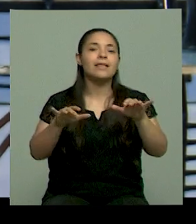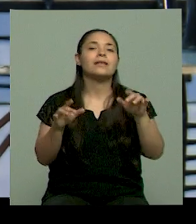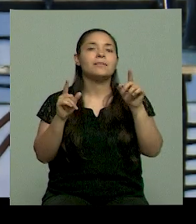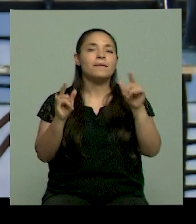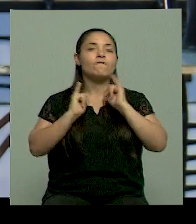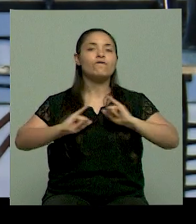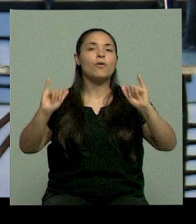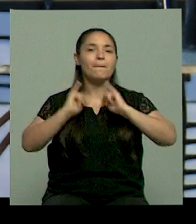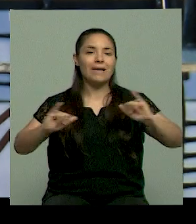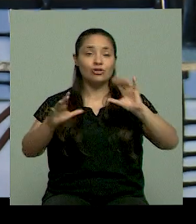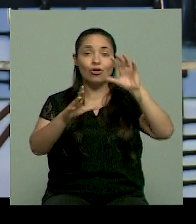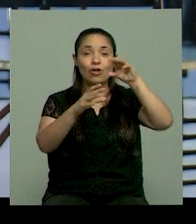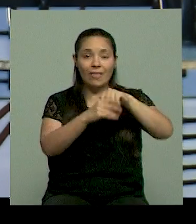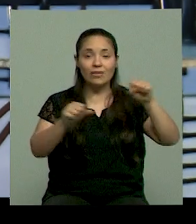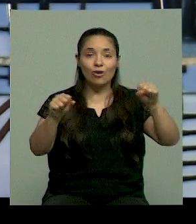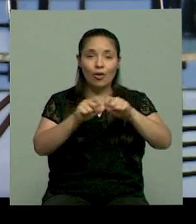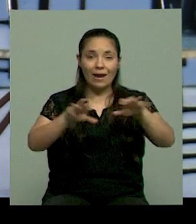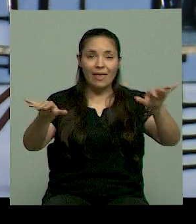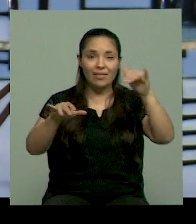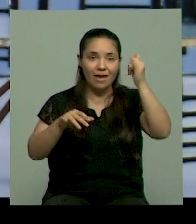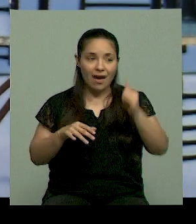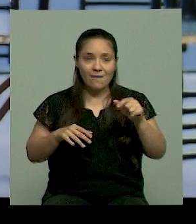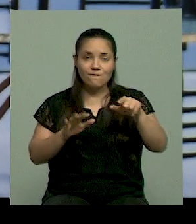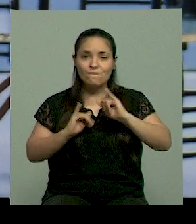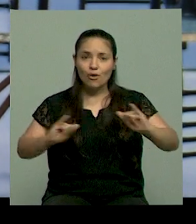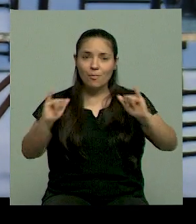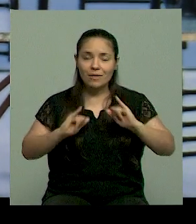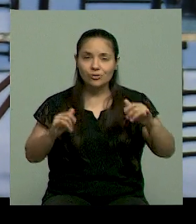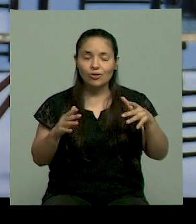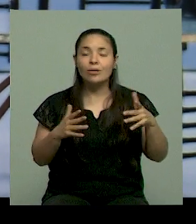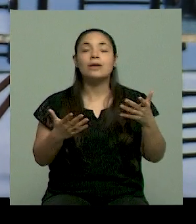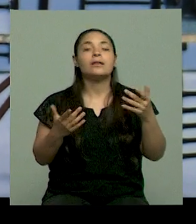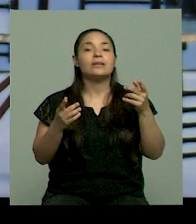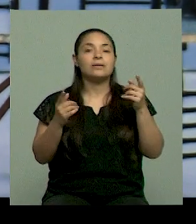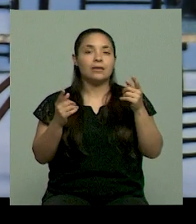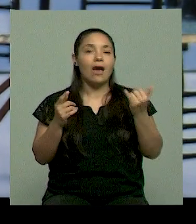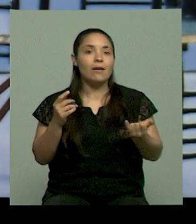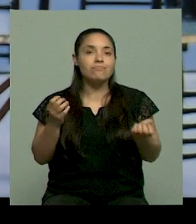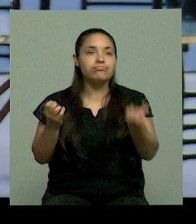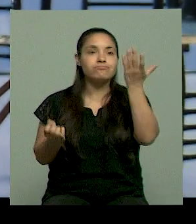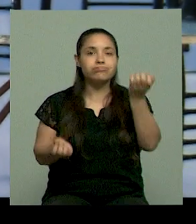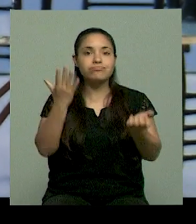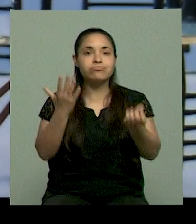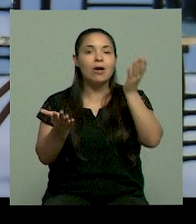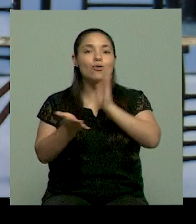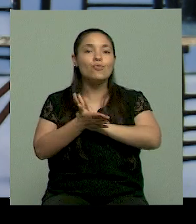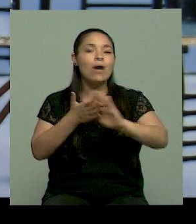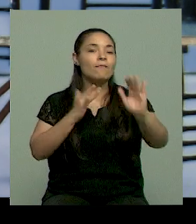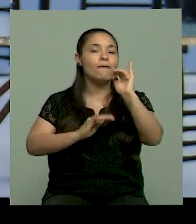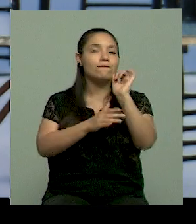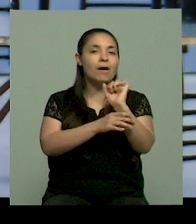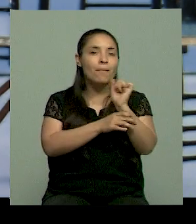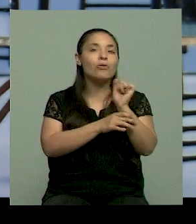información que se manejan en las redes, el surgimiento de todos estos influencers a través de las redes sociales